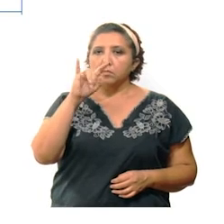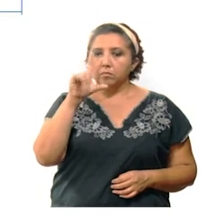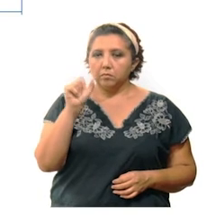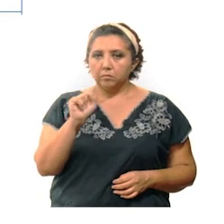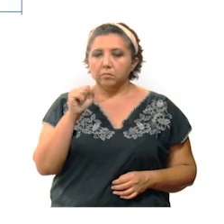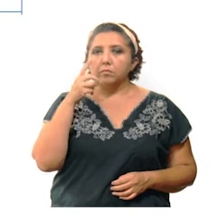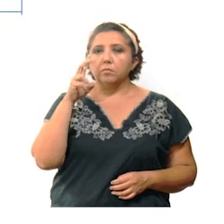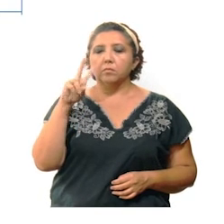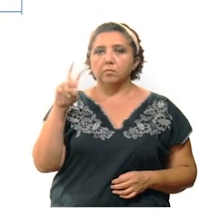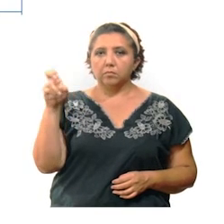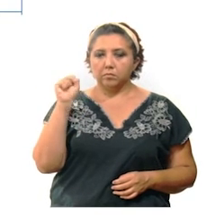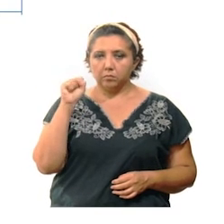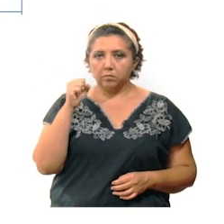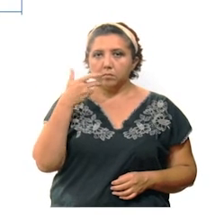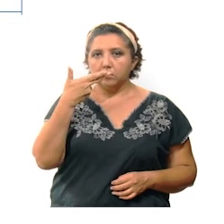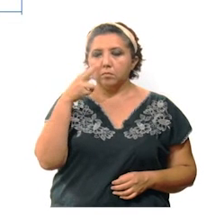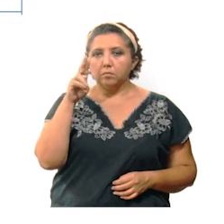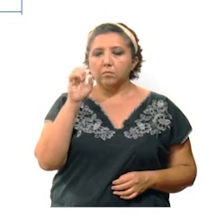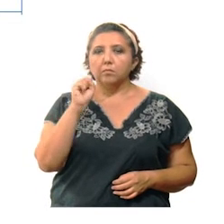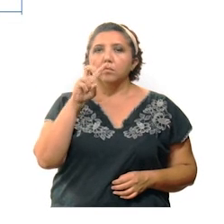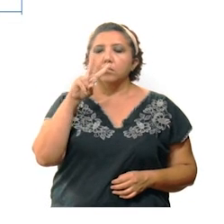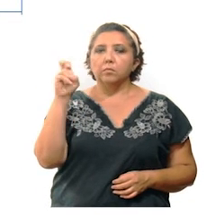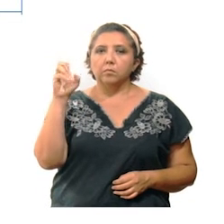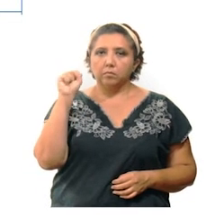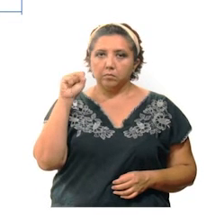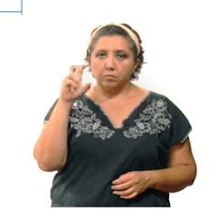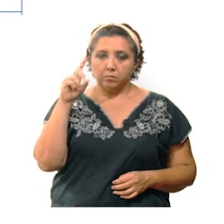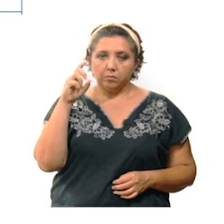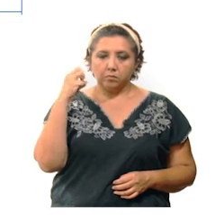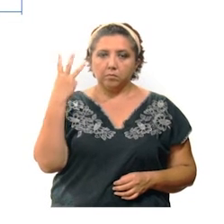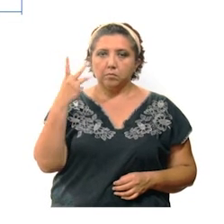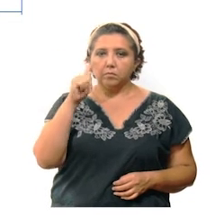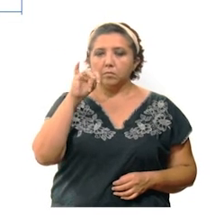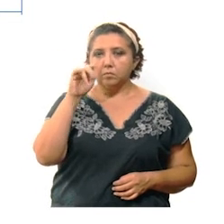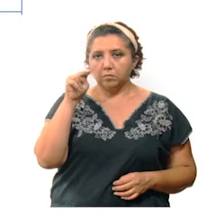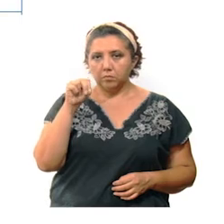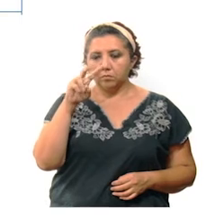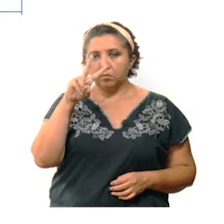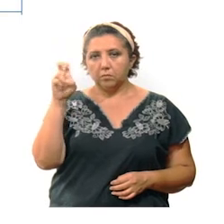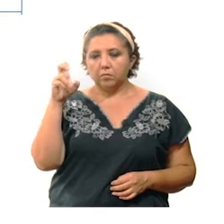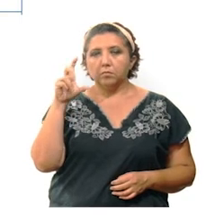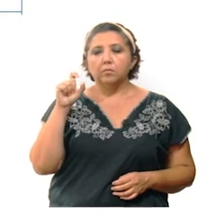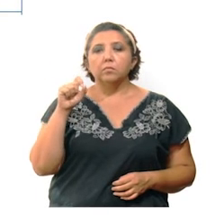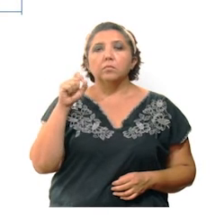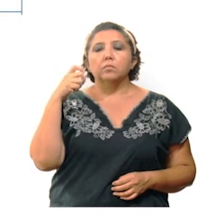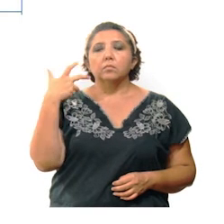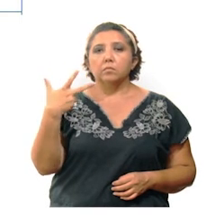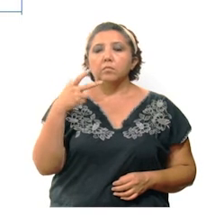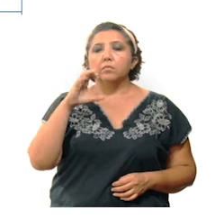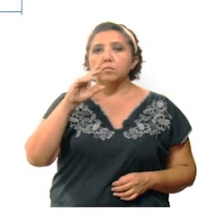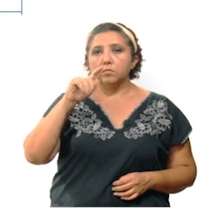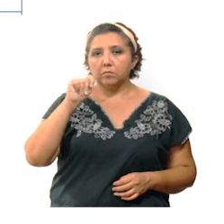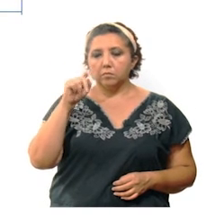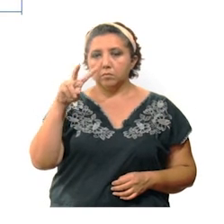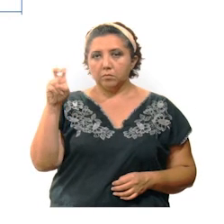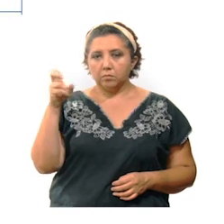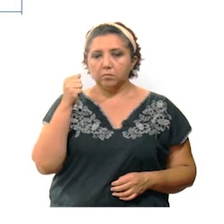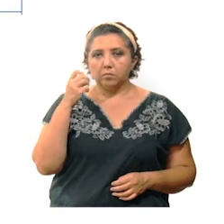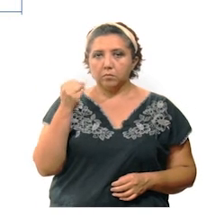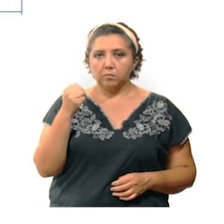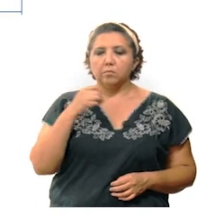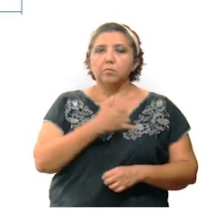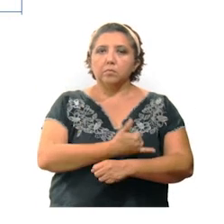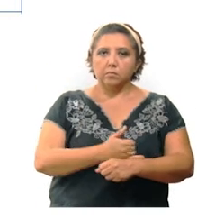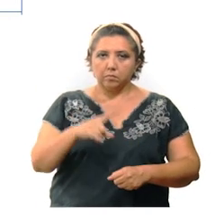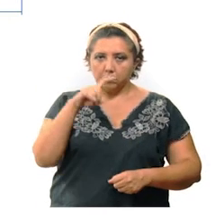Temozón 260, Hunucma 233, Tinum 228, Chemash 209, Isamal